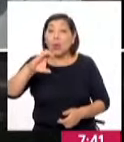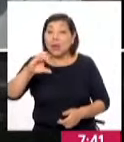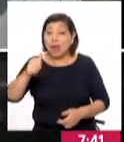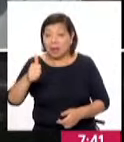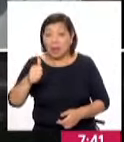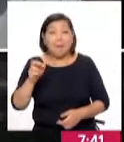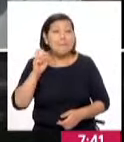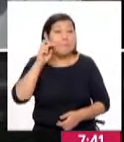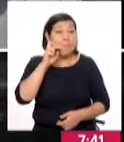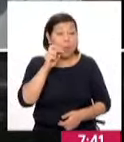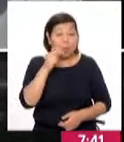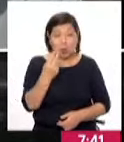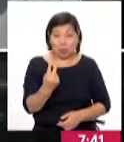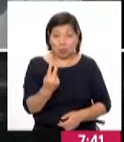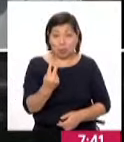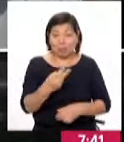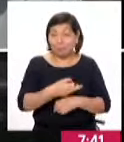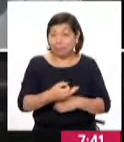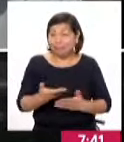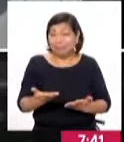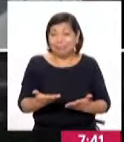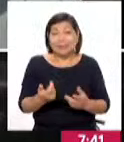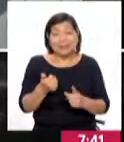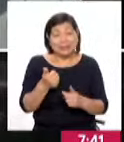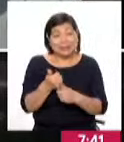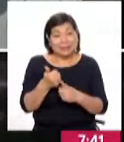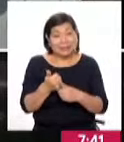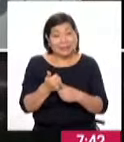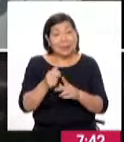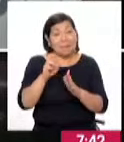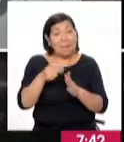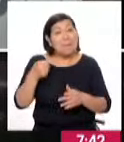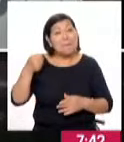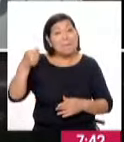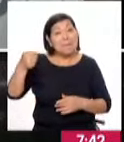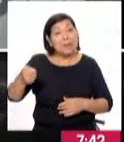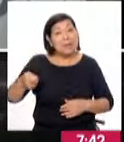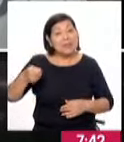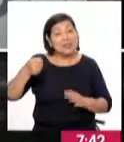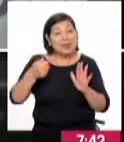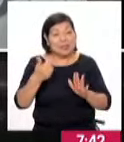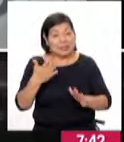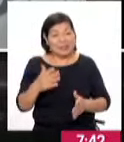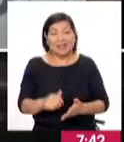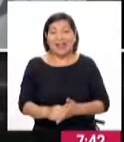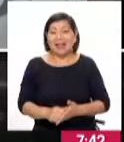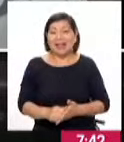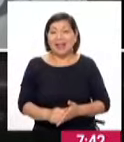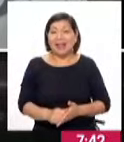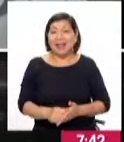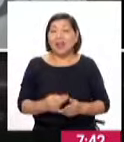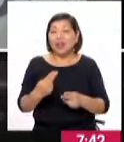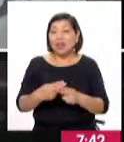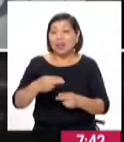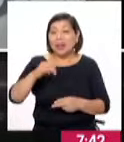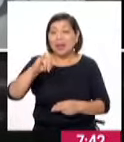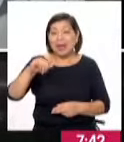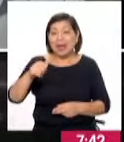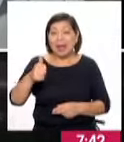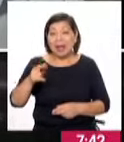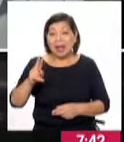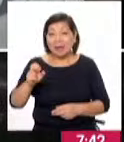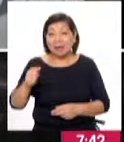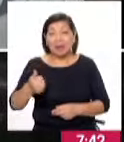de todos los quienes pertenecen a este programa de Pension 65. Muchas gracias, señor Javier Enciso,